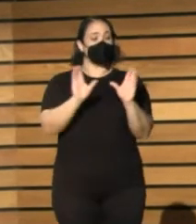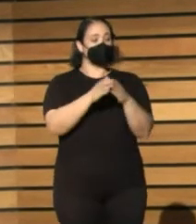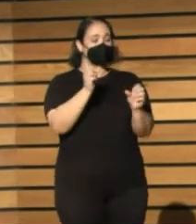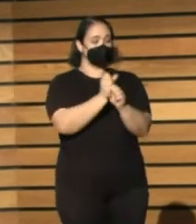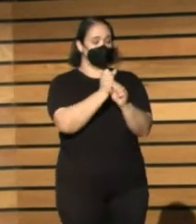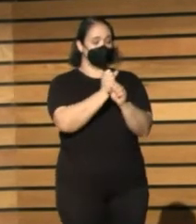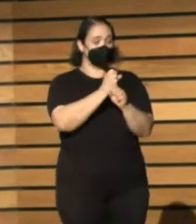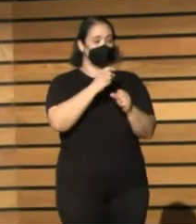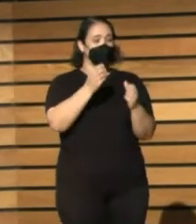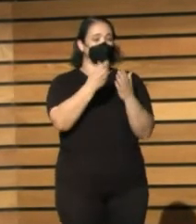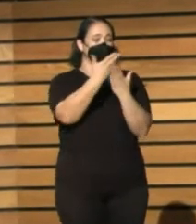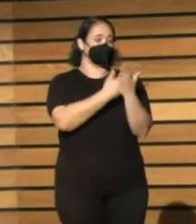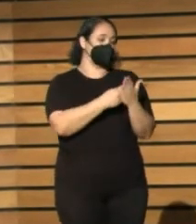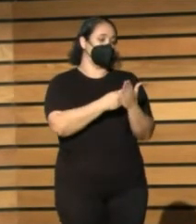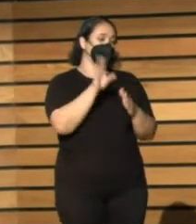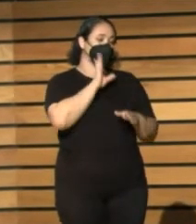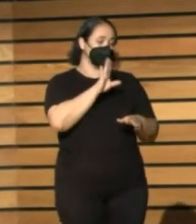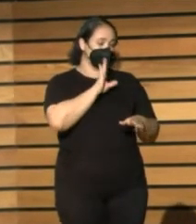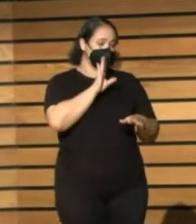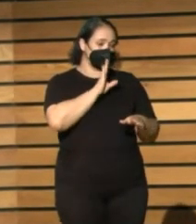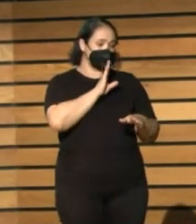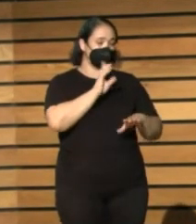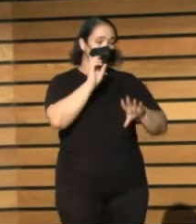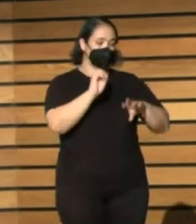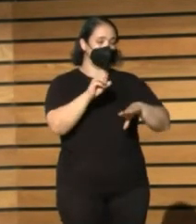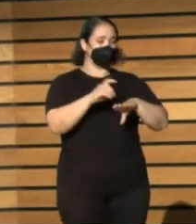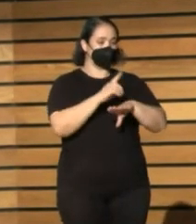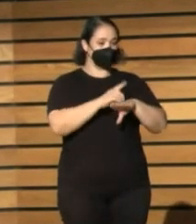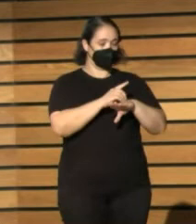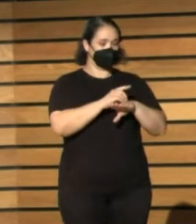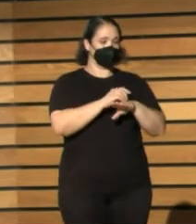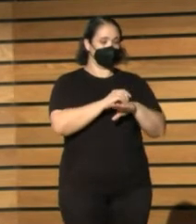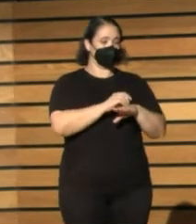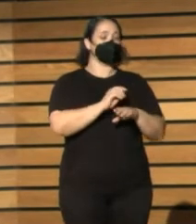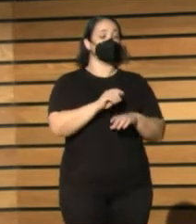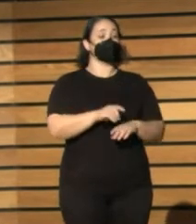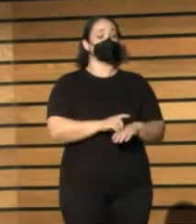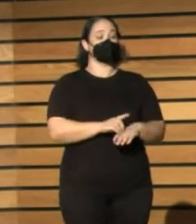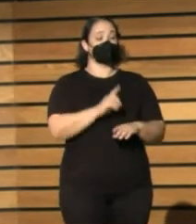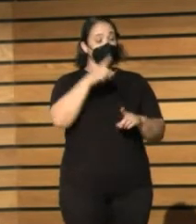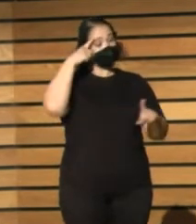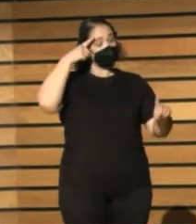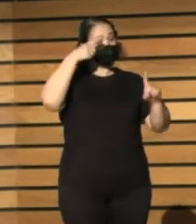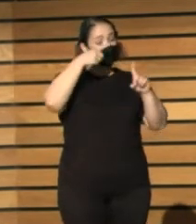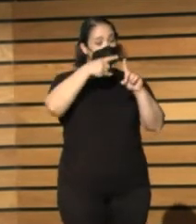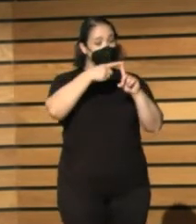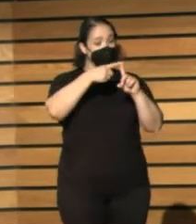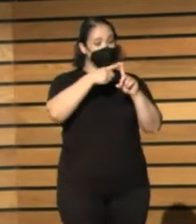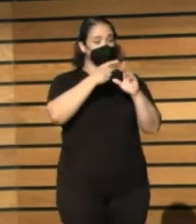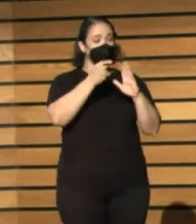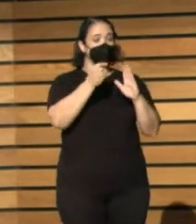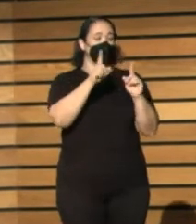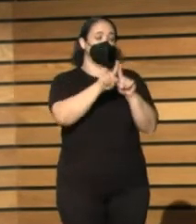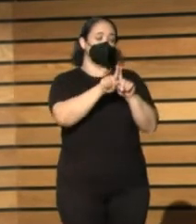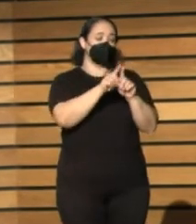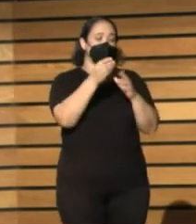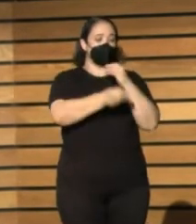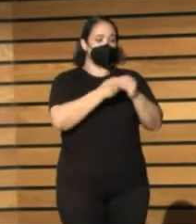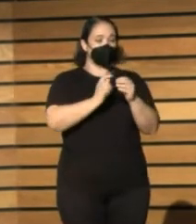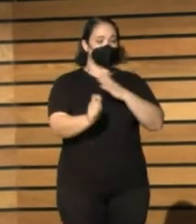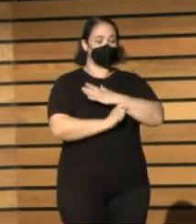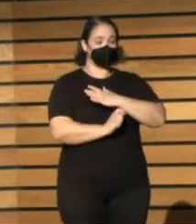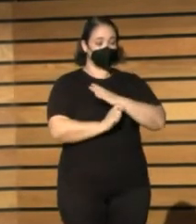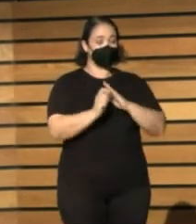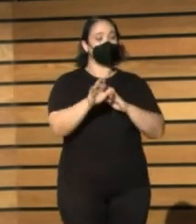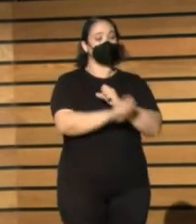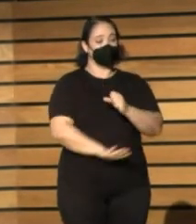elaboración de un borrador de un plan nacional de digitalización del patrimonio bibliográfico. Su objetivo es marcar unas líneas básicas estratégicas que